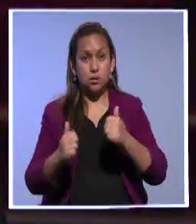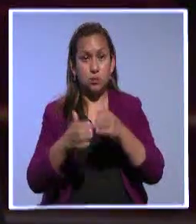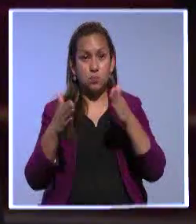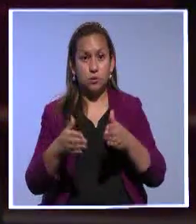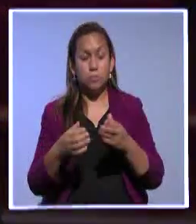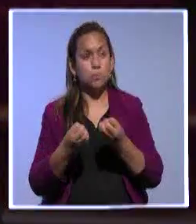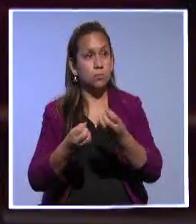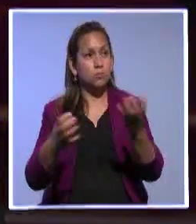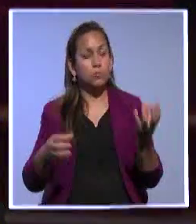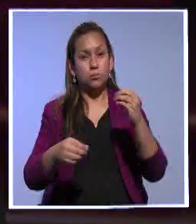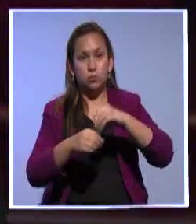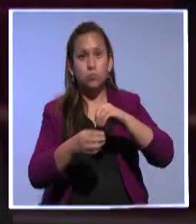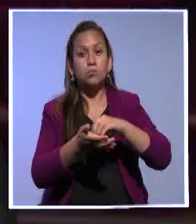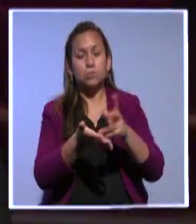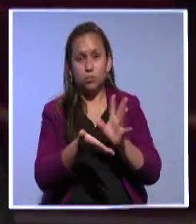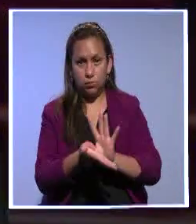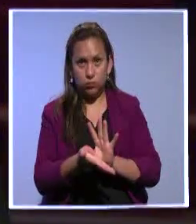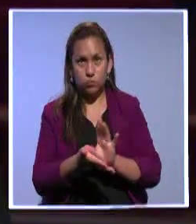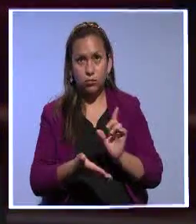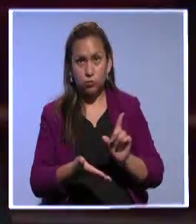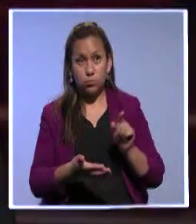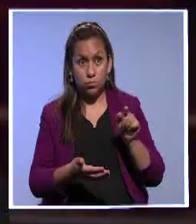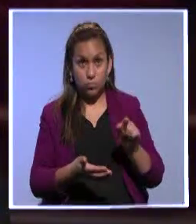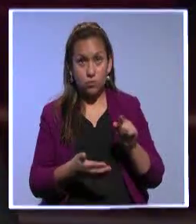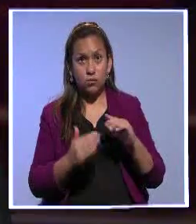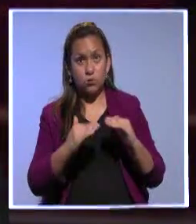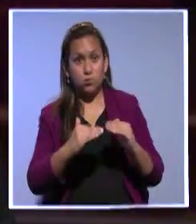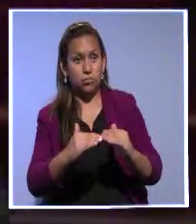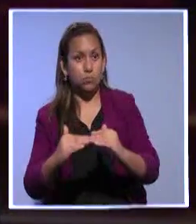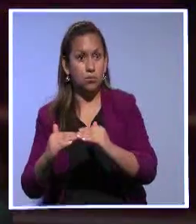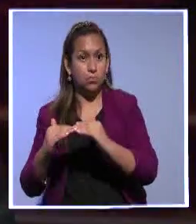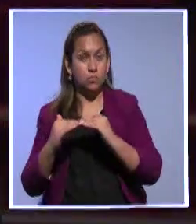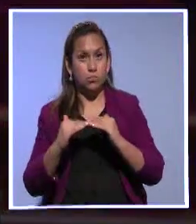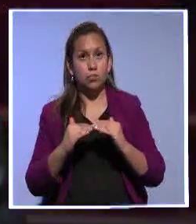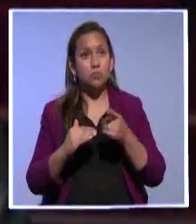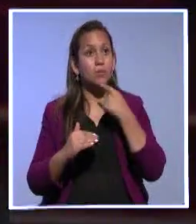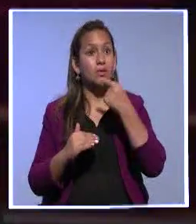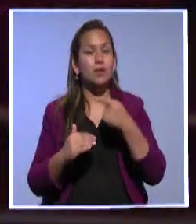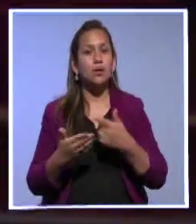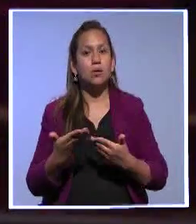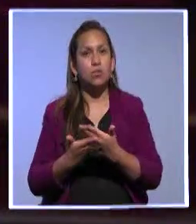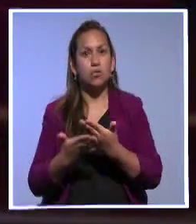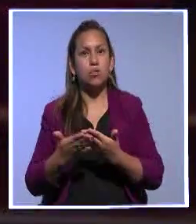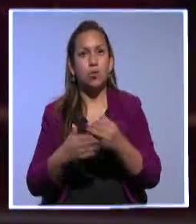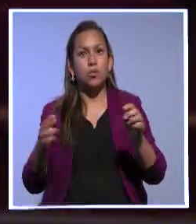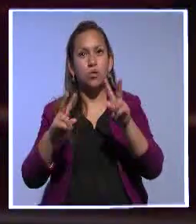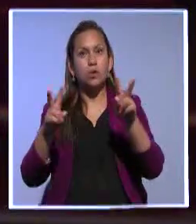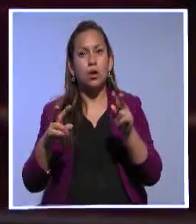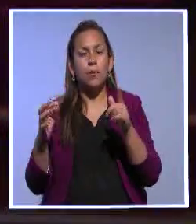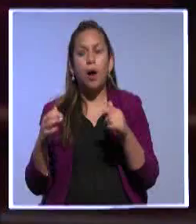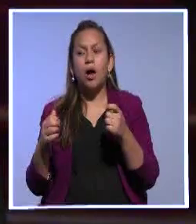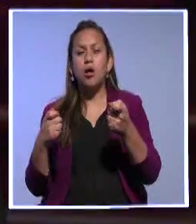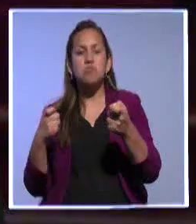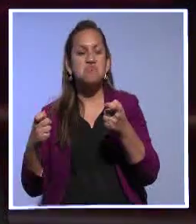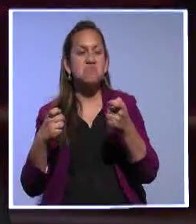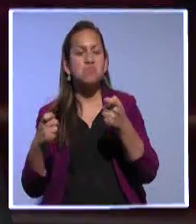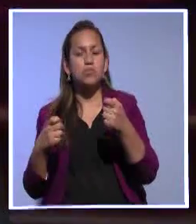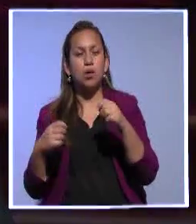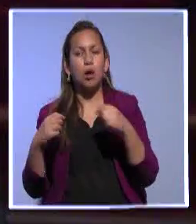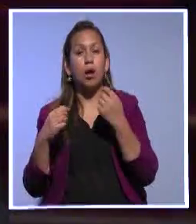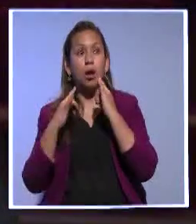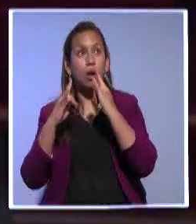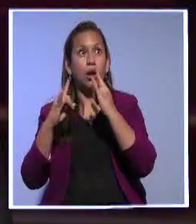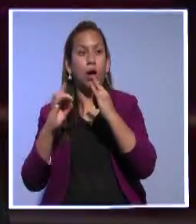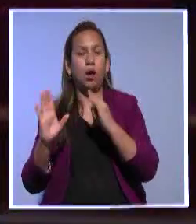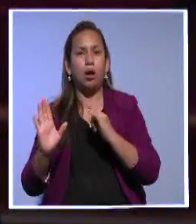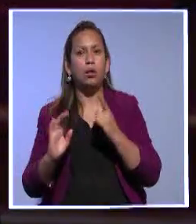que hay que sí hacer una precisión. En este juego de la democracia liberal en la que se quiere incorporar el debate en el Ecuador, sí, pues efectivamente suena